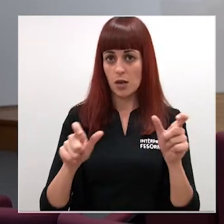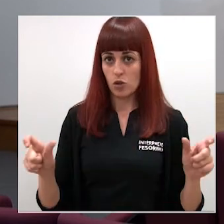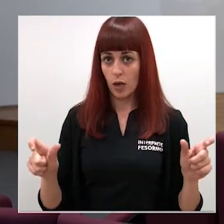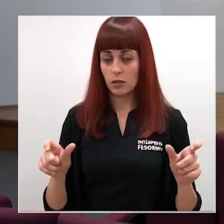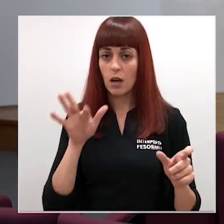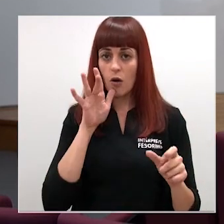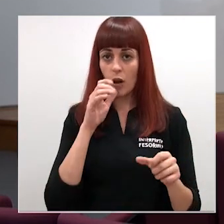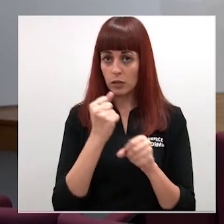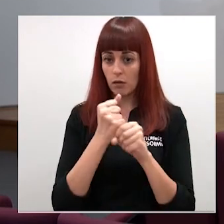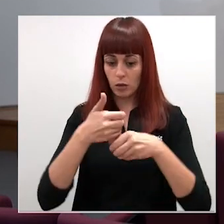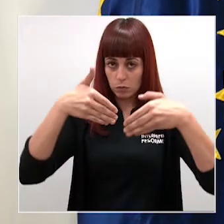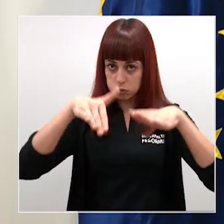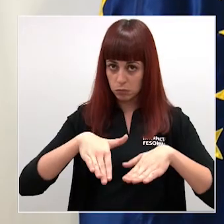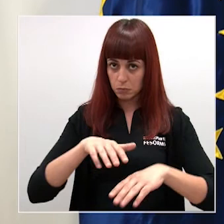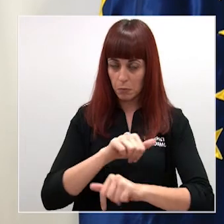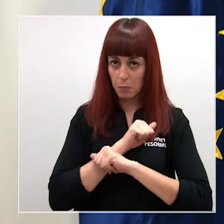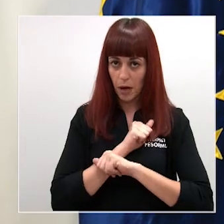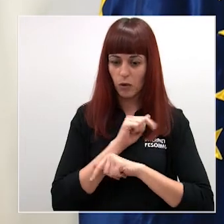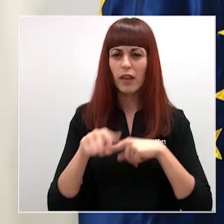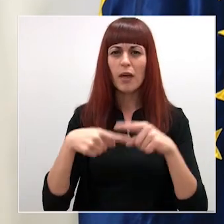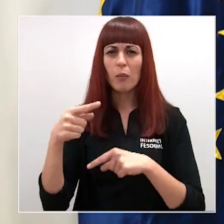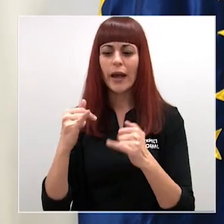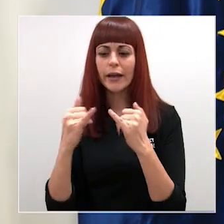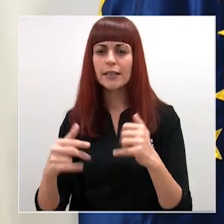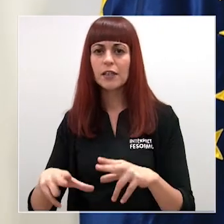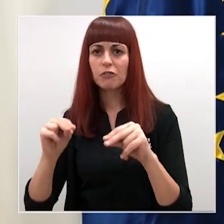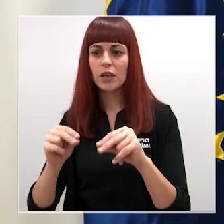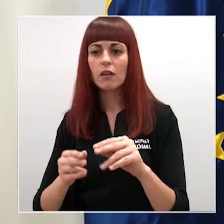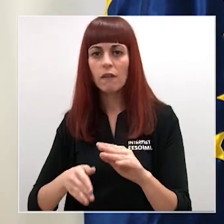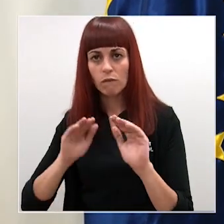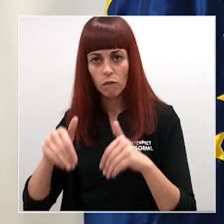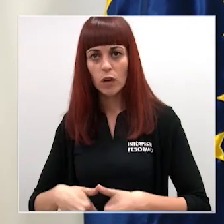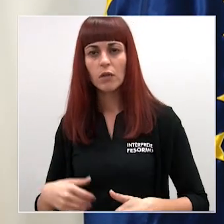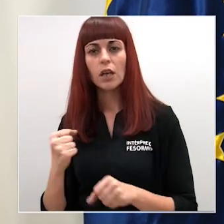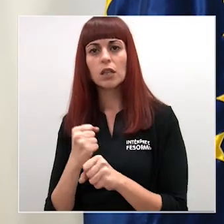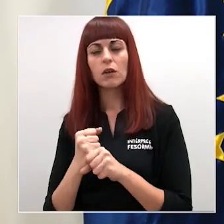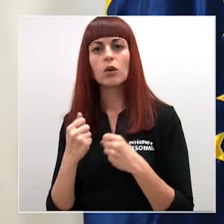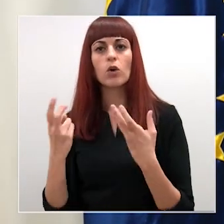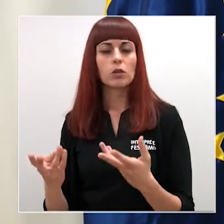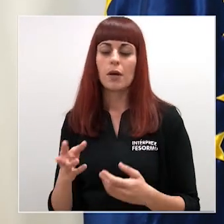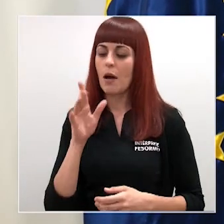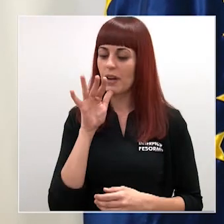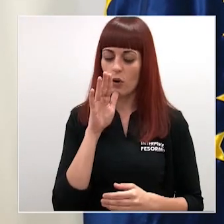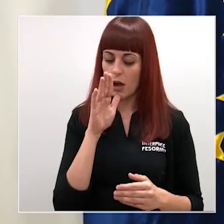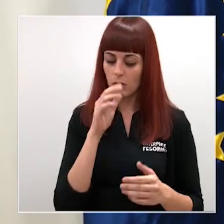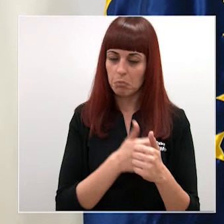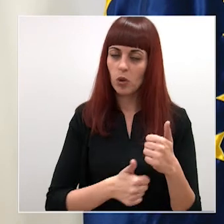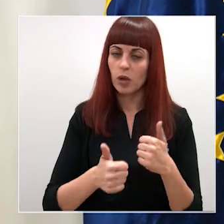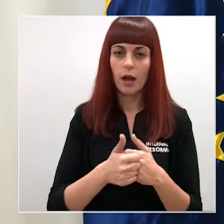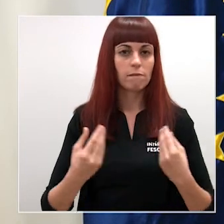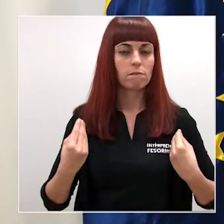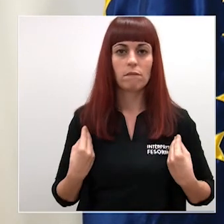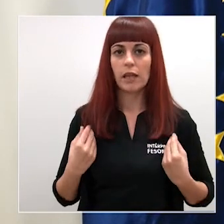crisis del coronavirus? Bueno como pueden imaginar ahora mismo la prioridad es salvar vidas es cierto que tenemos que ir